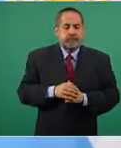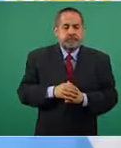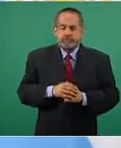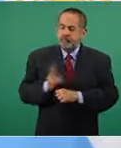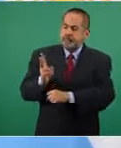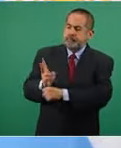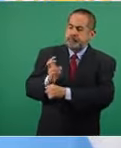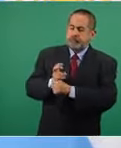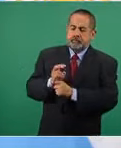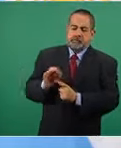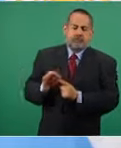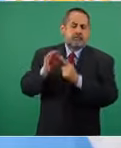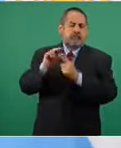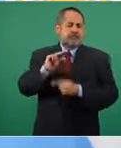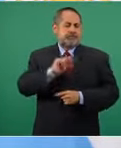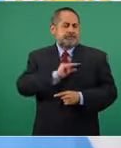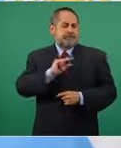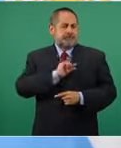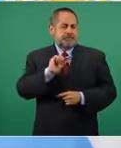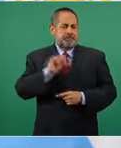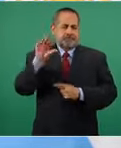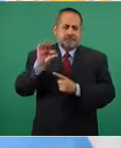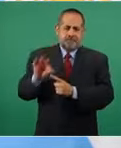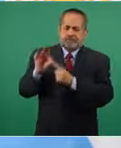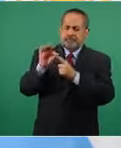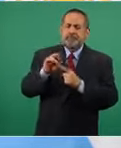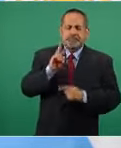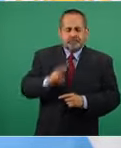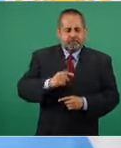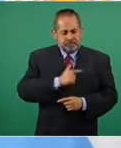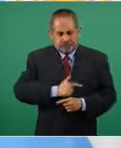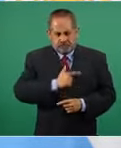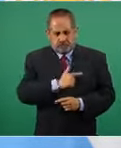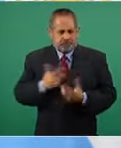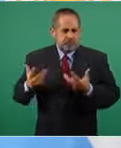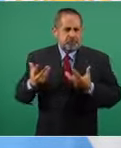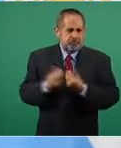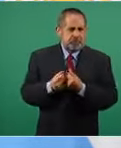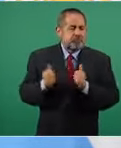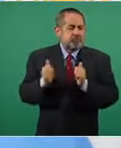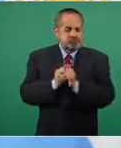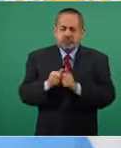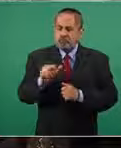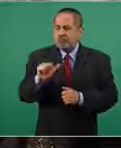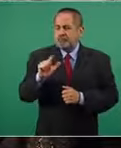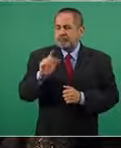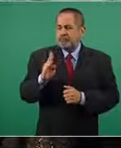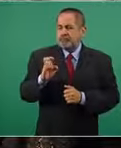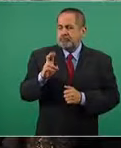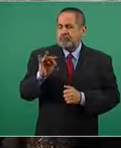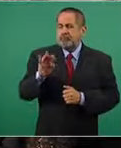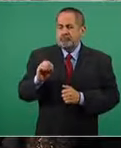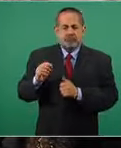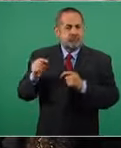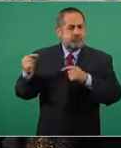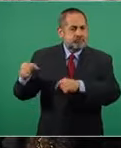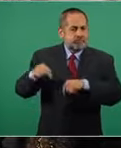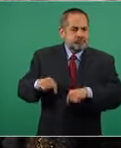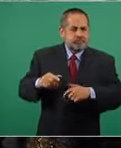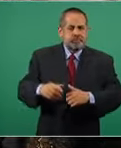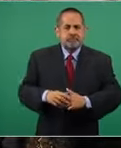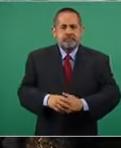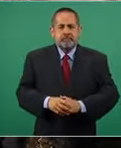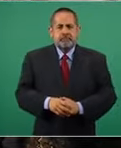invitado especial que nos da mucho gusto tener Alberto aquí. Y si